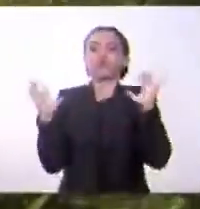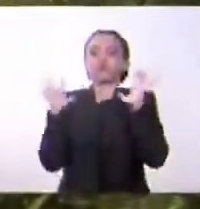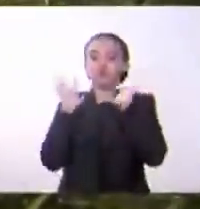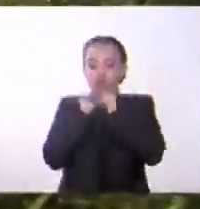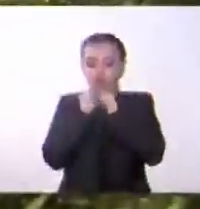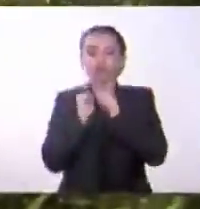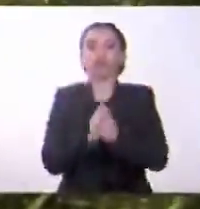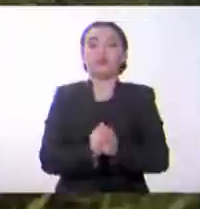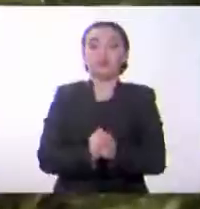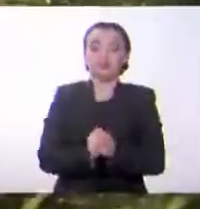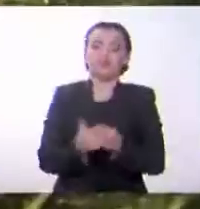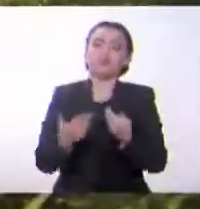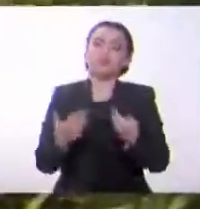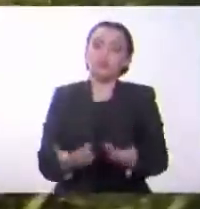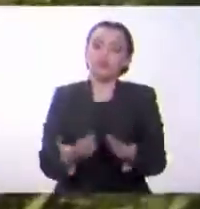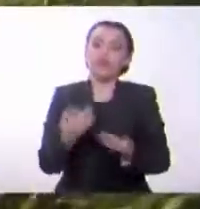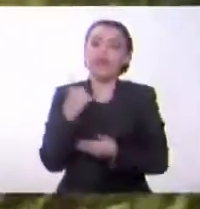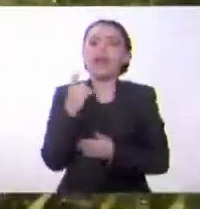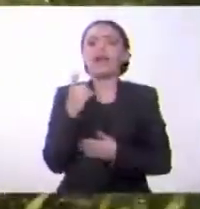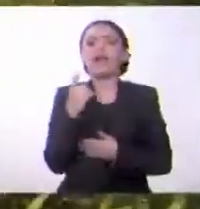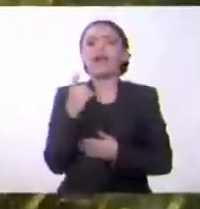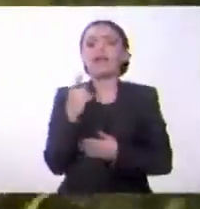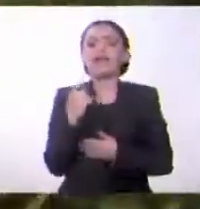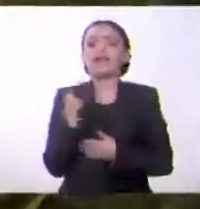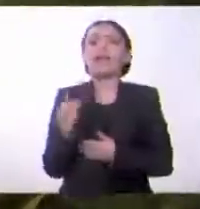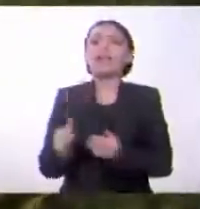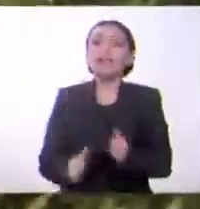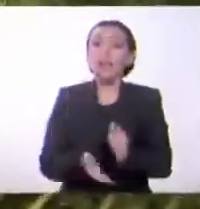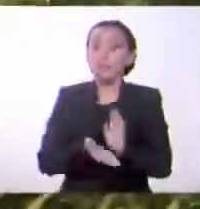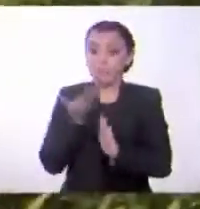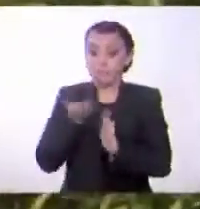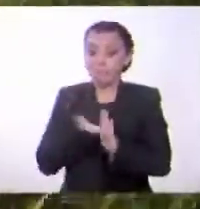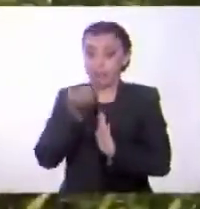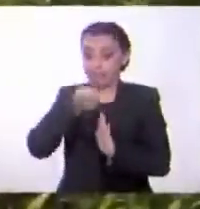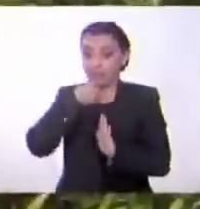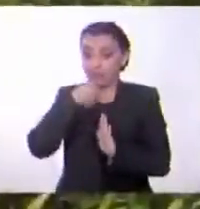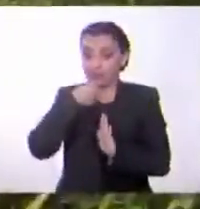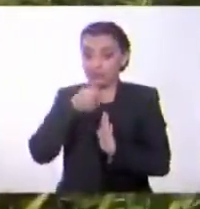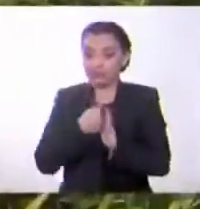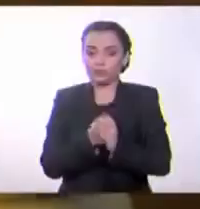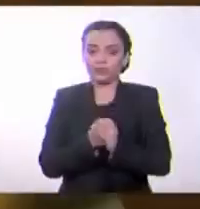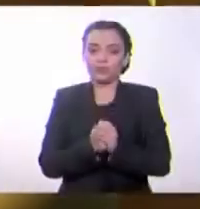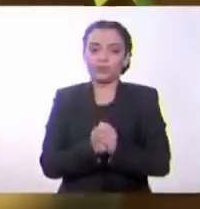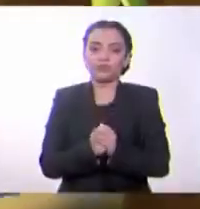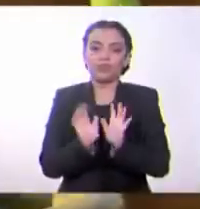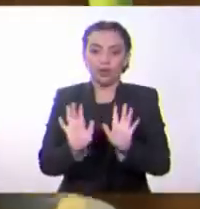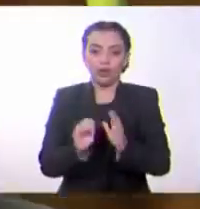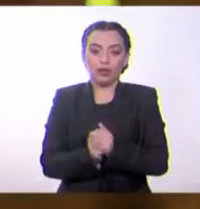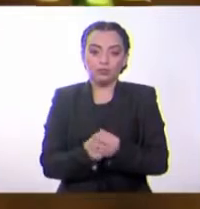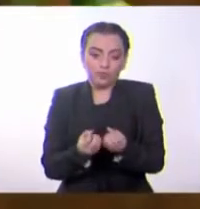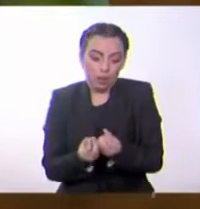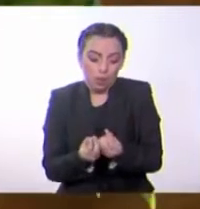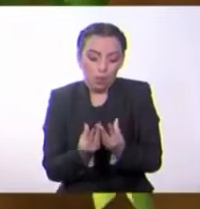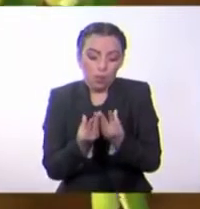pero aún faltan algunos superpoderes más. Por ejemplo, la regeneración. Un bambú puede crecer por